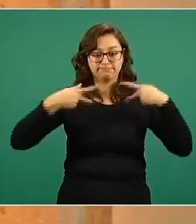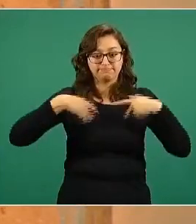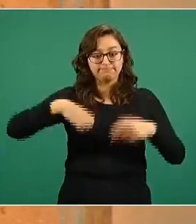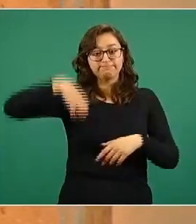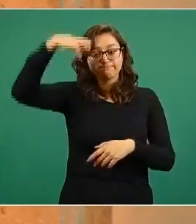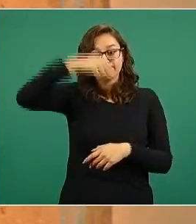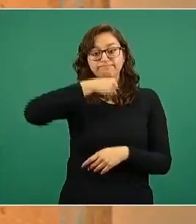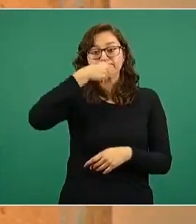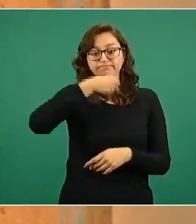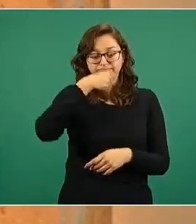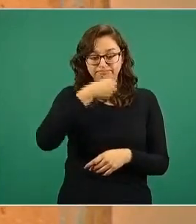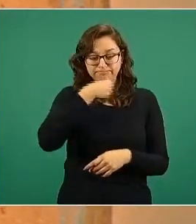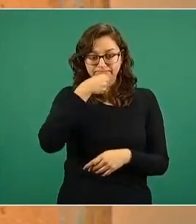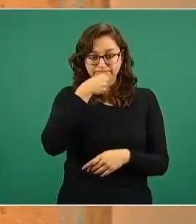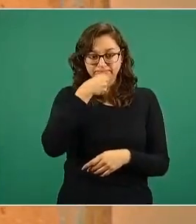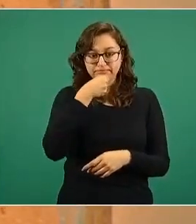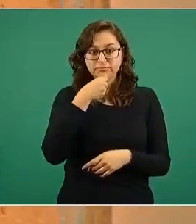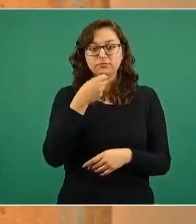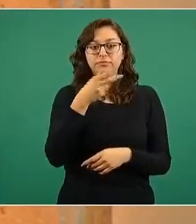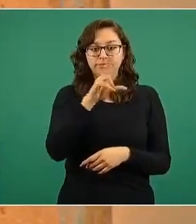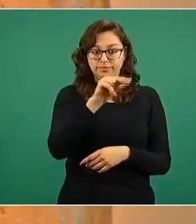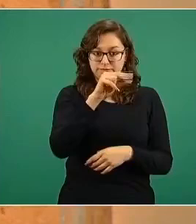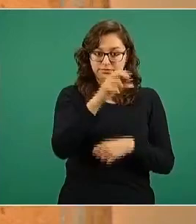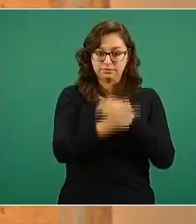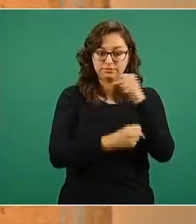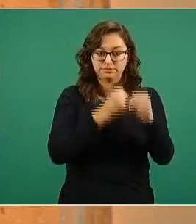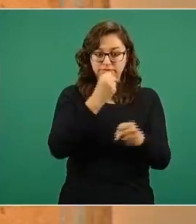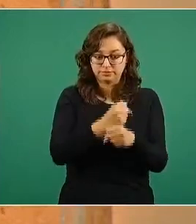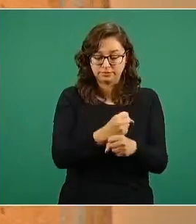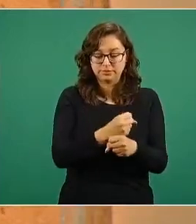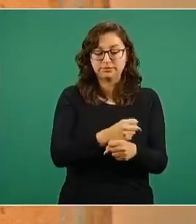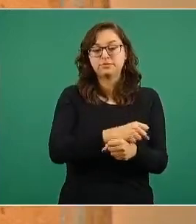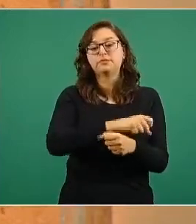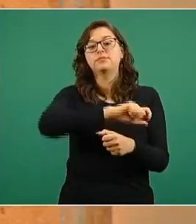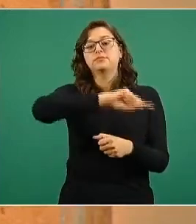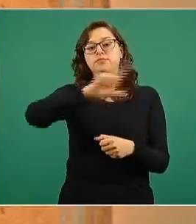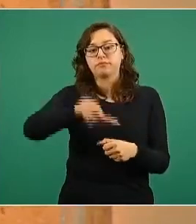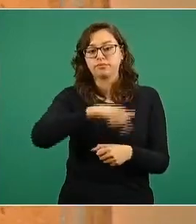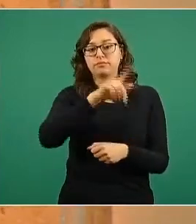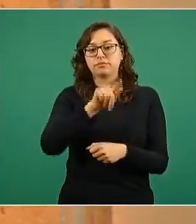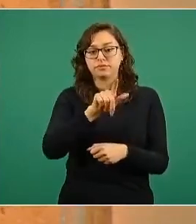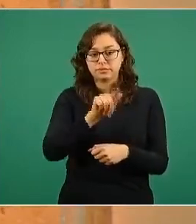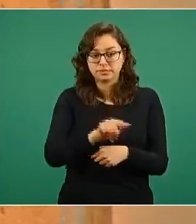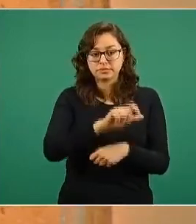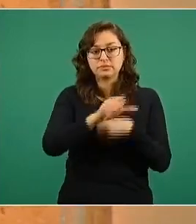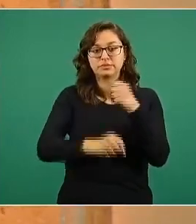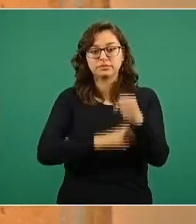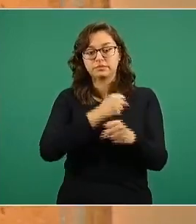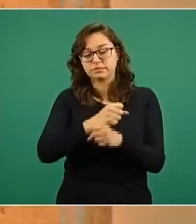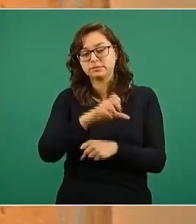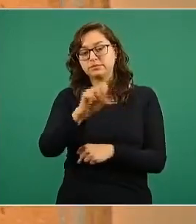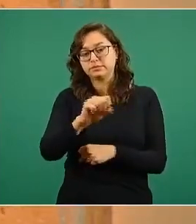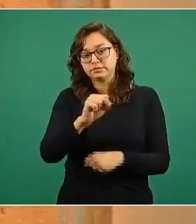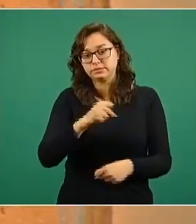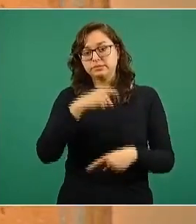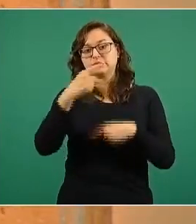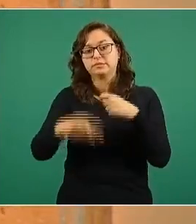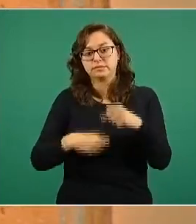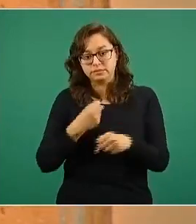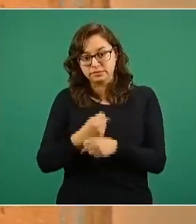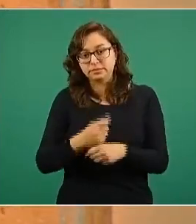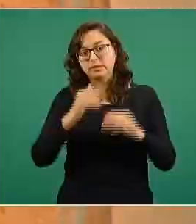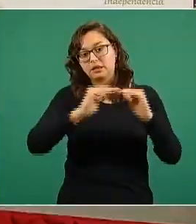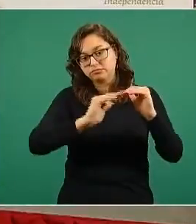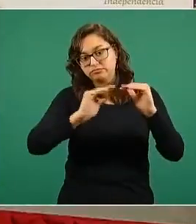Empezaremos vacunando a personas de 80 y más años, después 70, 79, 60, 69 y así